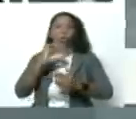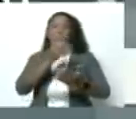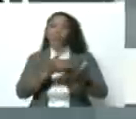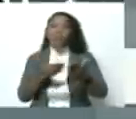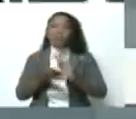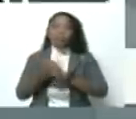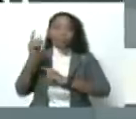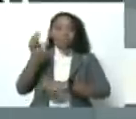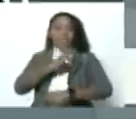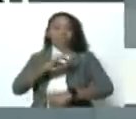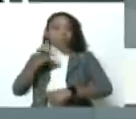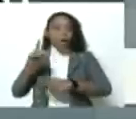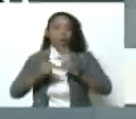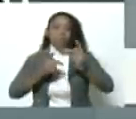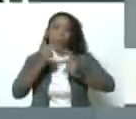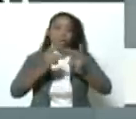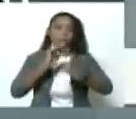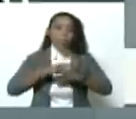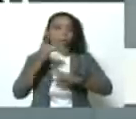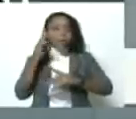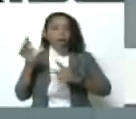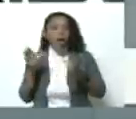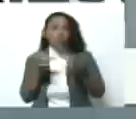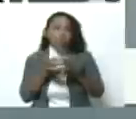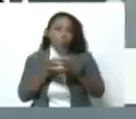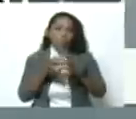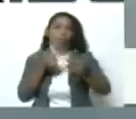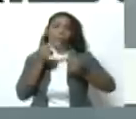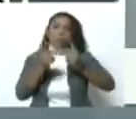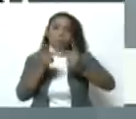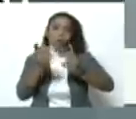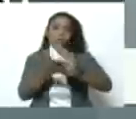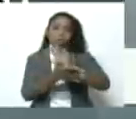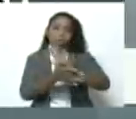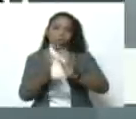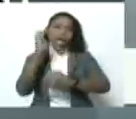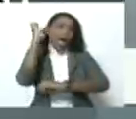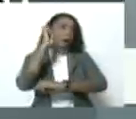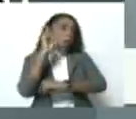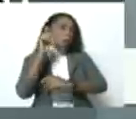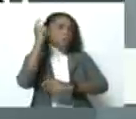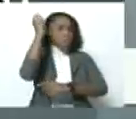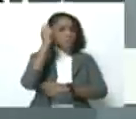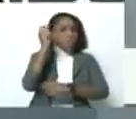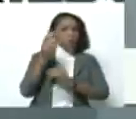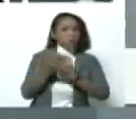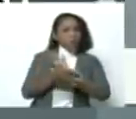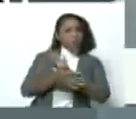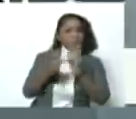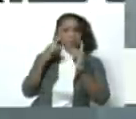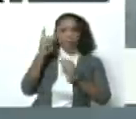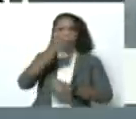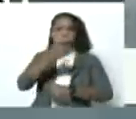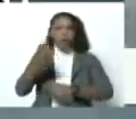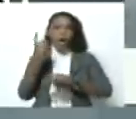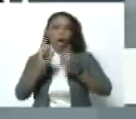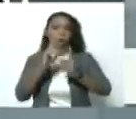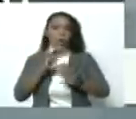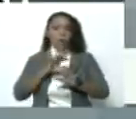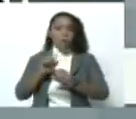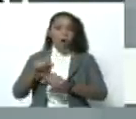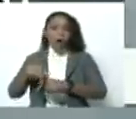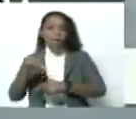que estamos hablando de política, ¿no? Tienen un conjunto de políticos, eurodiputados, personas, que tienen una posición tomada en Venezuela.